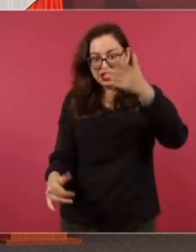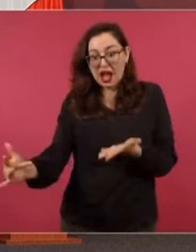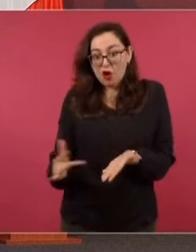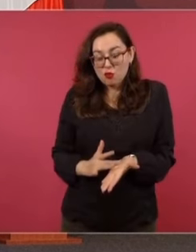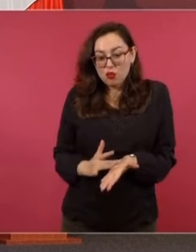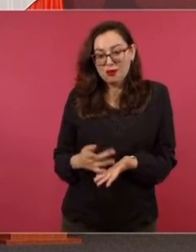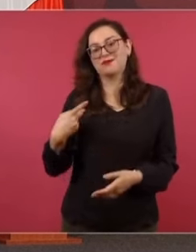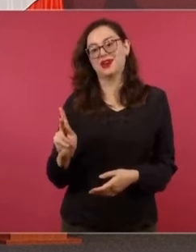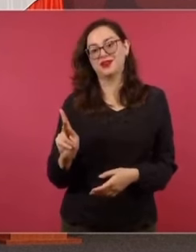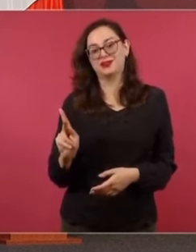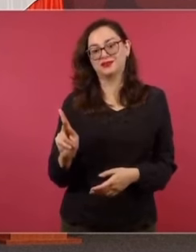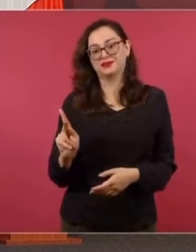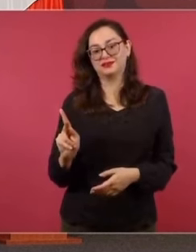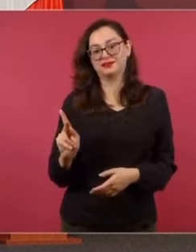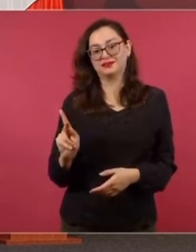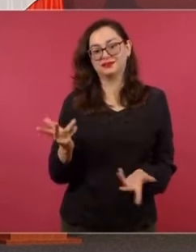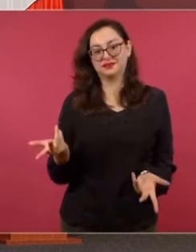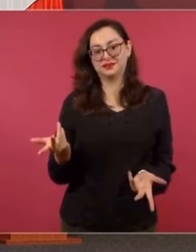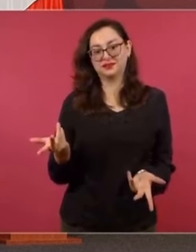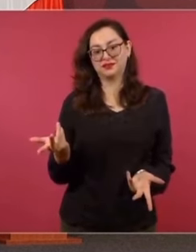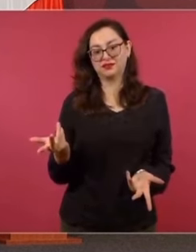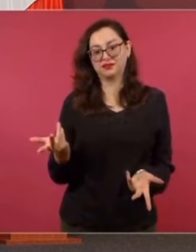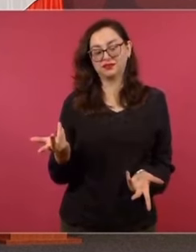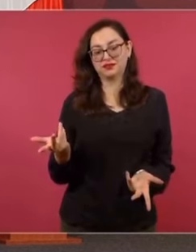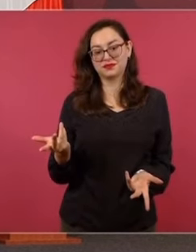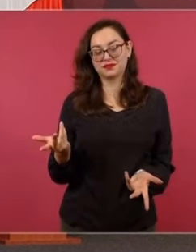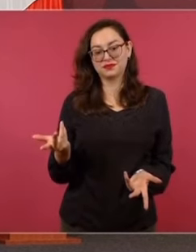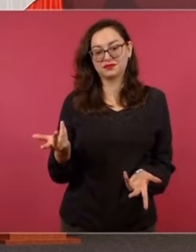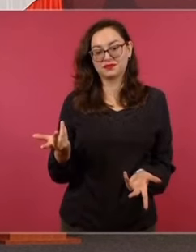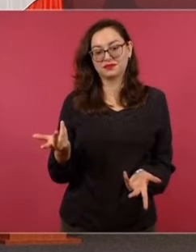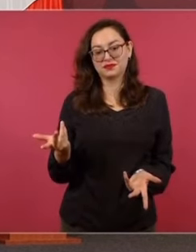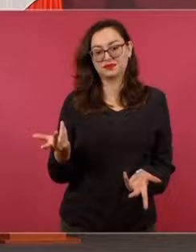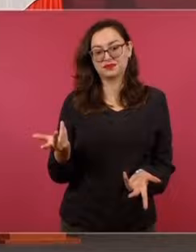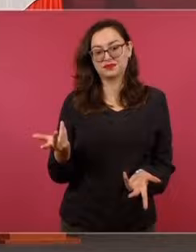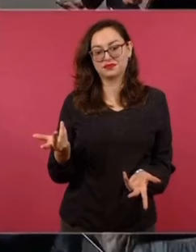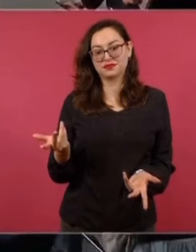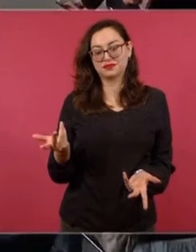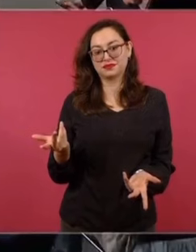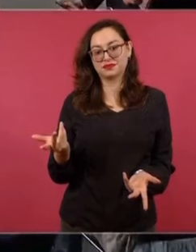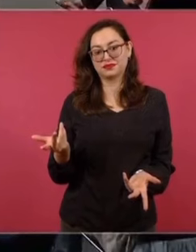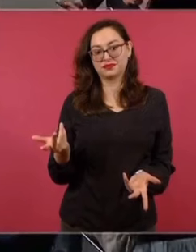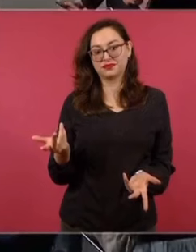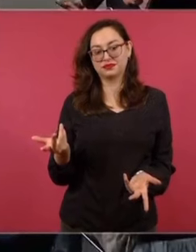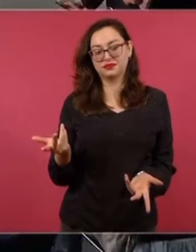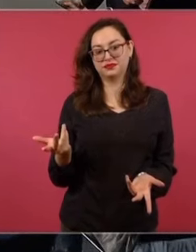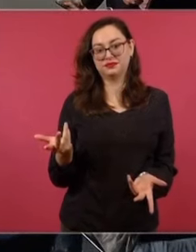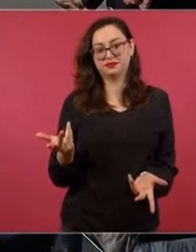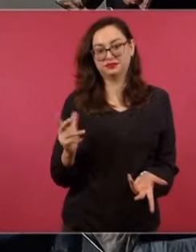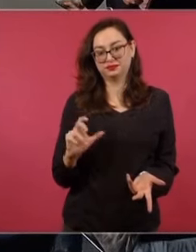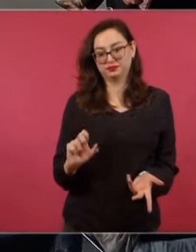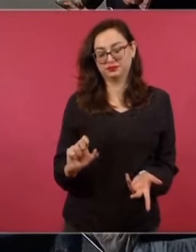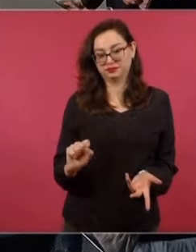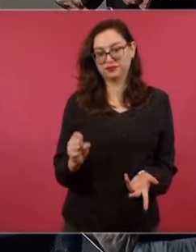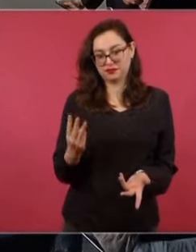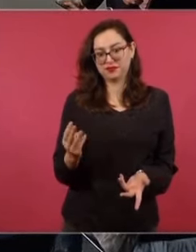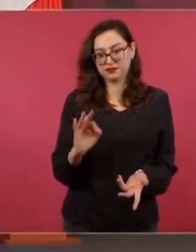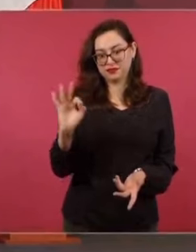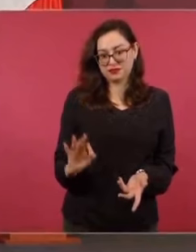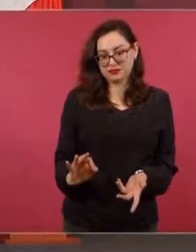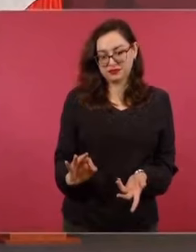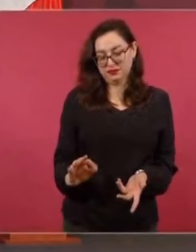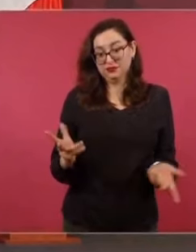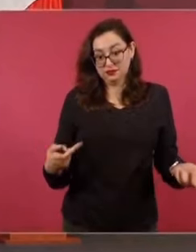nada claro, aquí está lo más granado de los informadores, los más famosos,